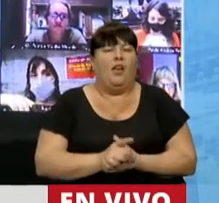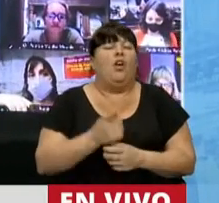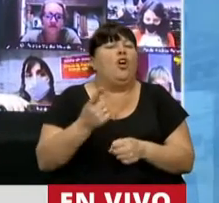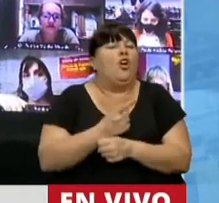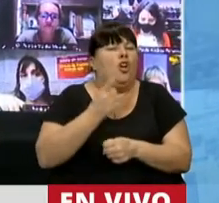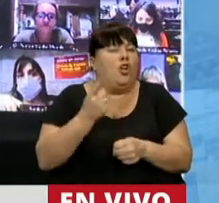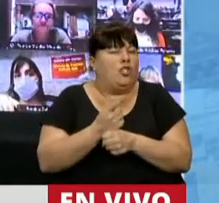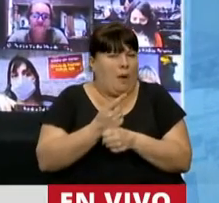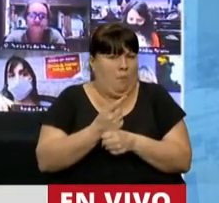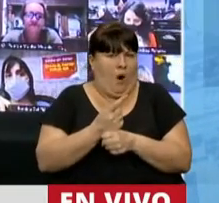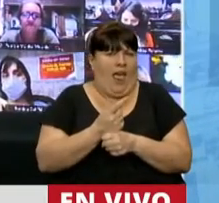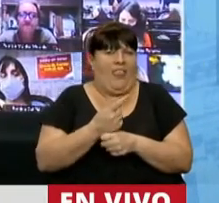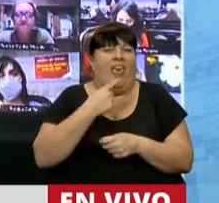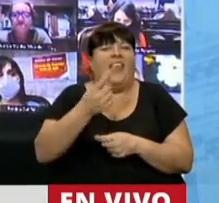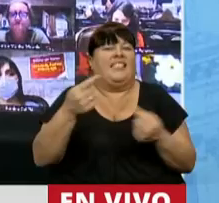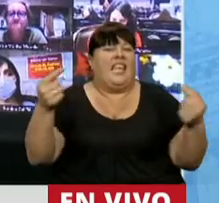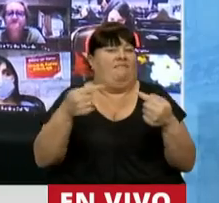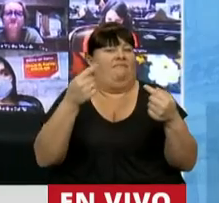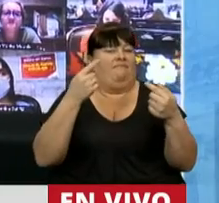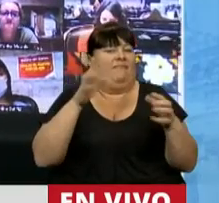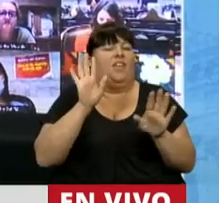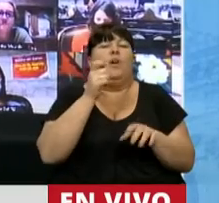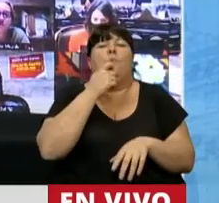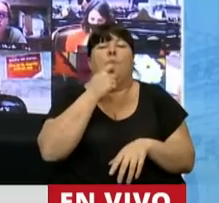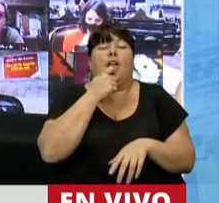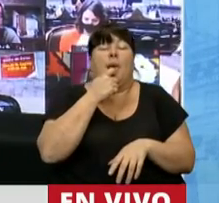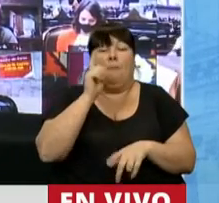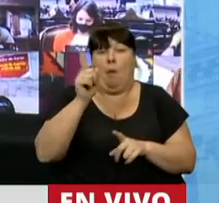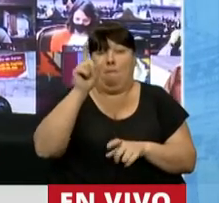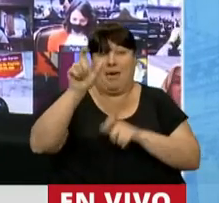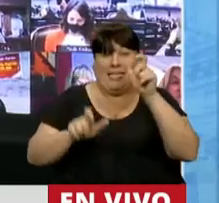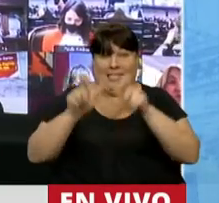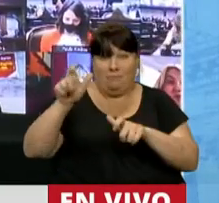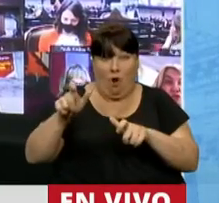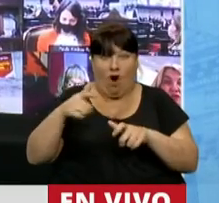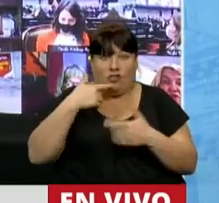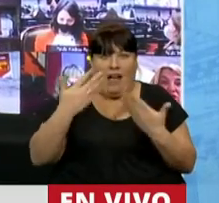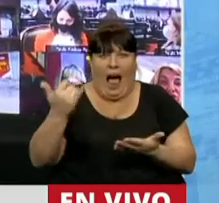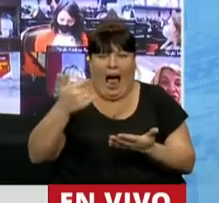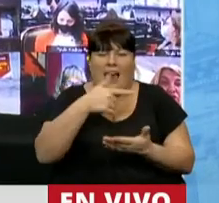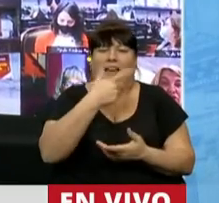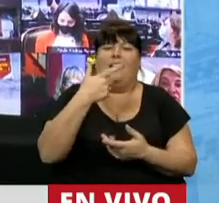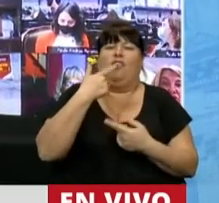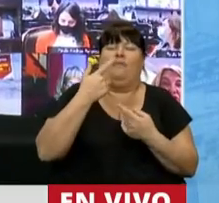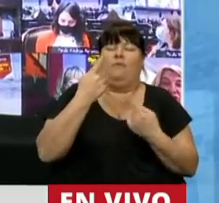puede decir lo contrario de lo que los propios actos convalidan,